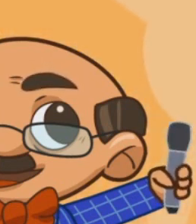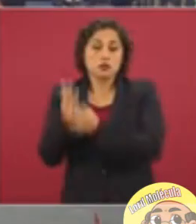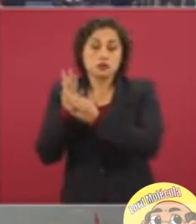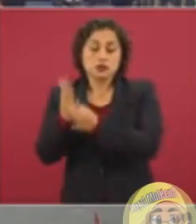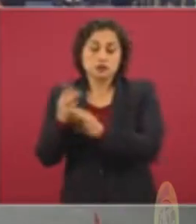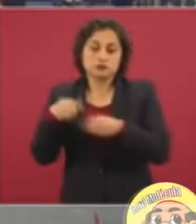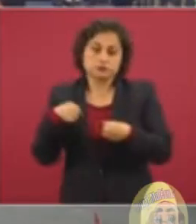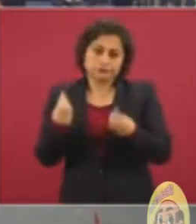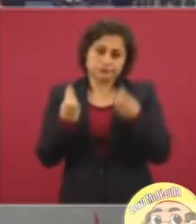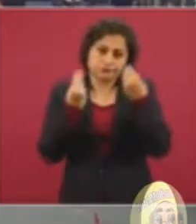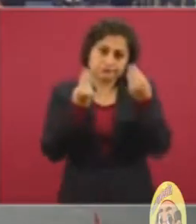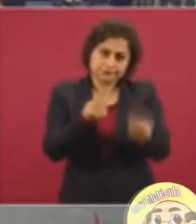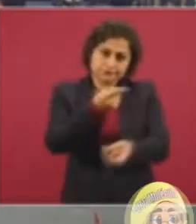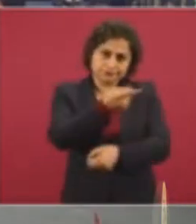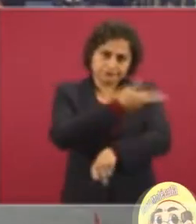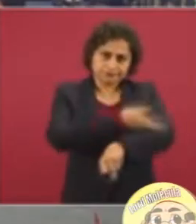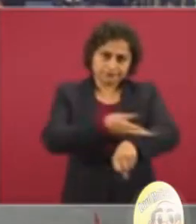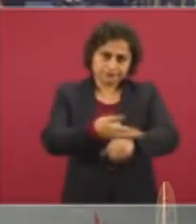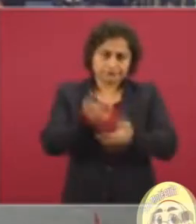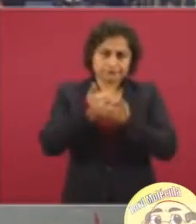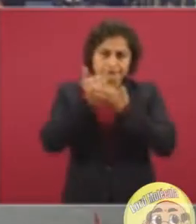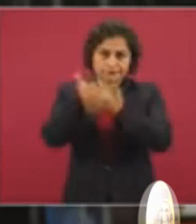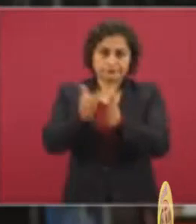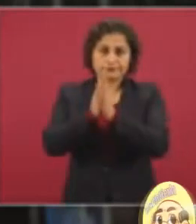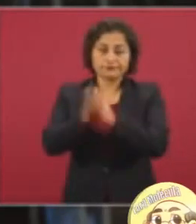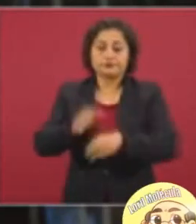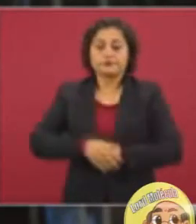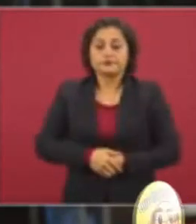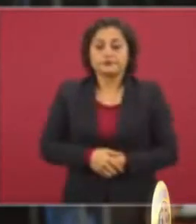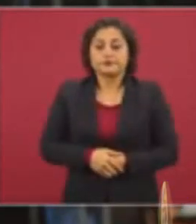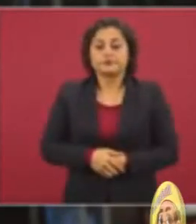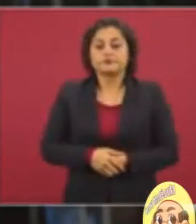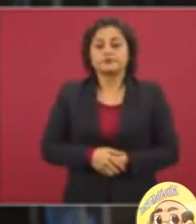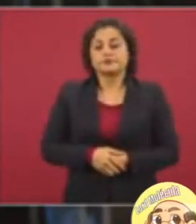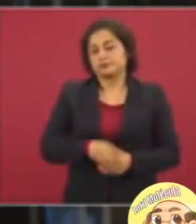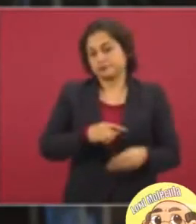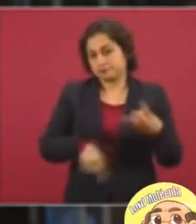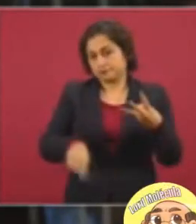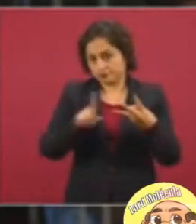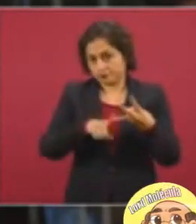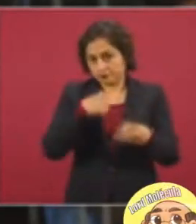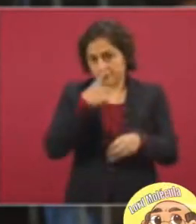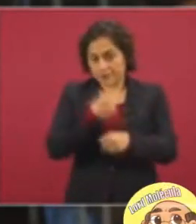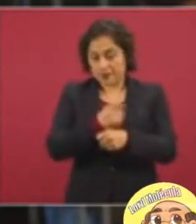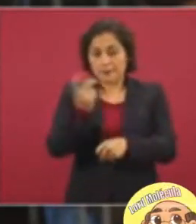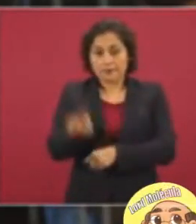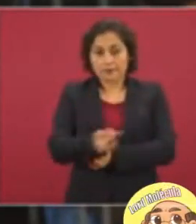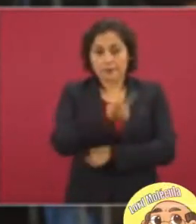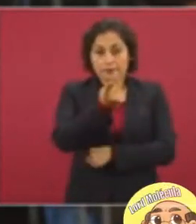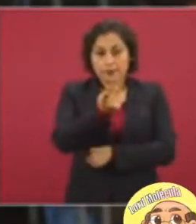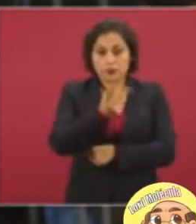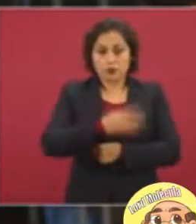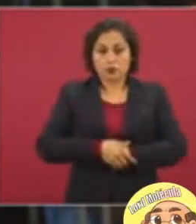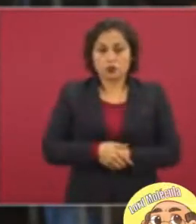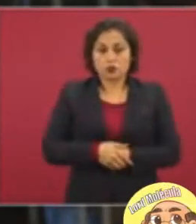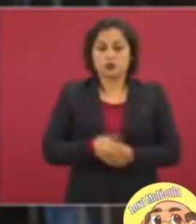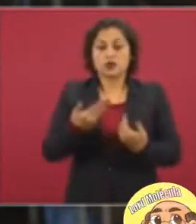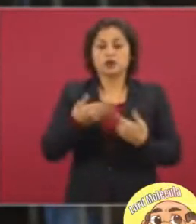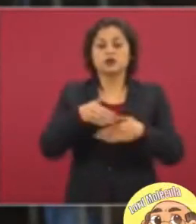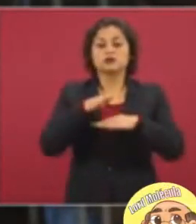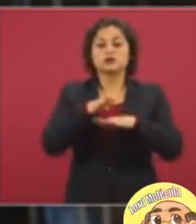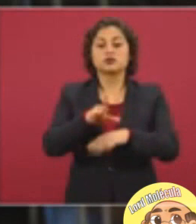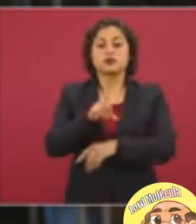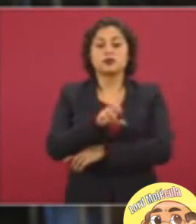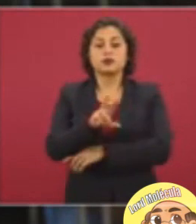Y bueno, mi primera pregunta y esta es con motivo del